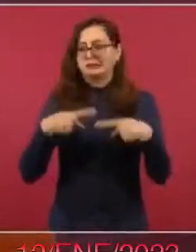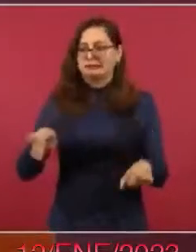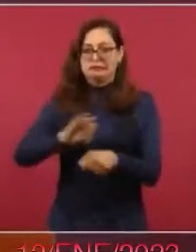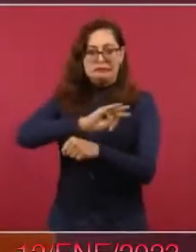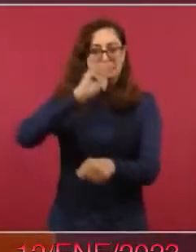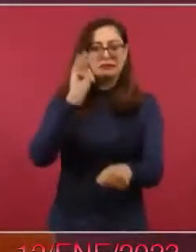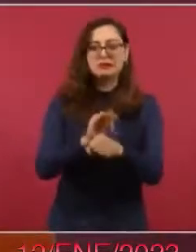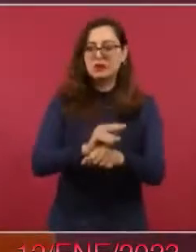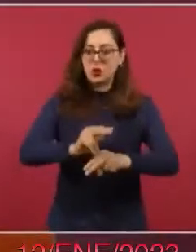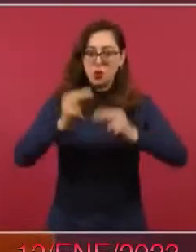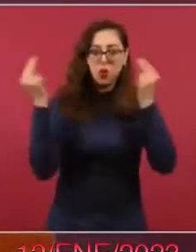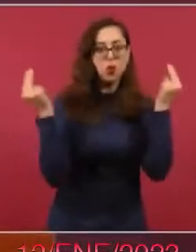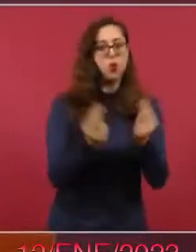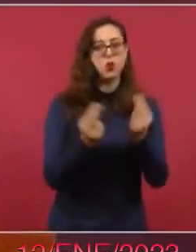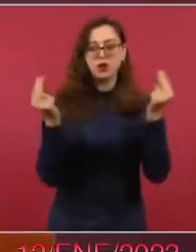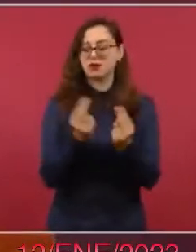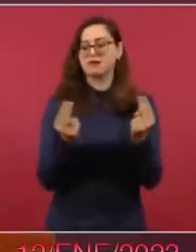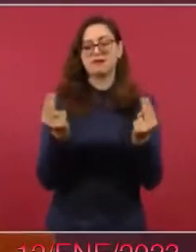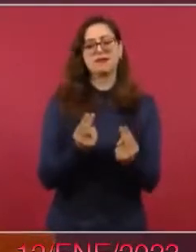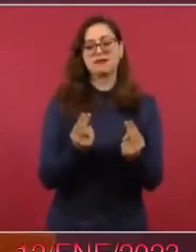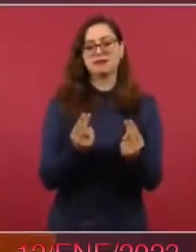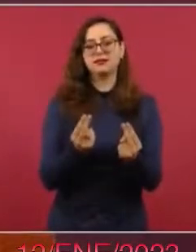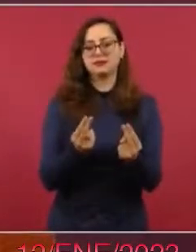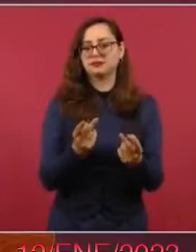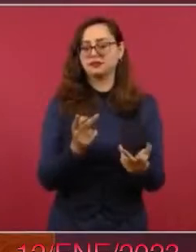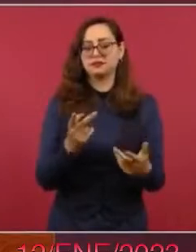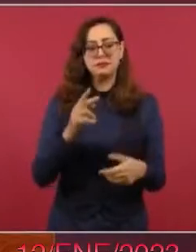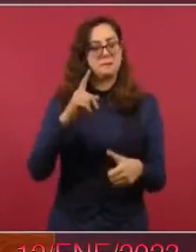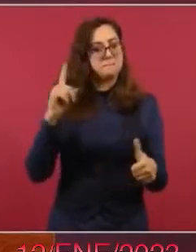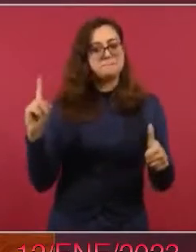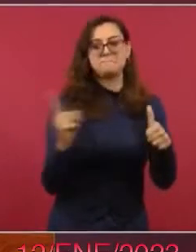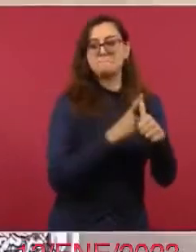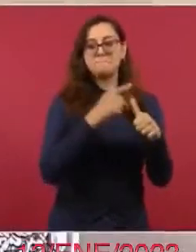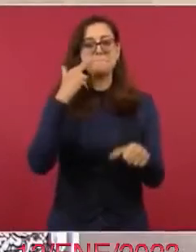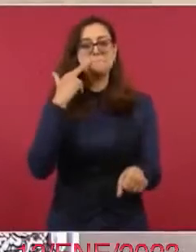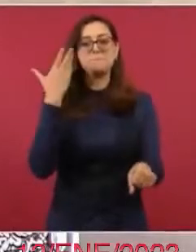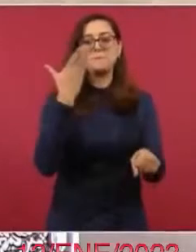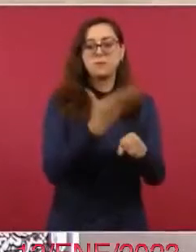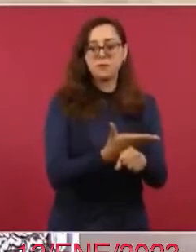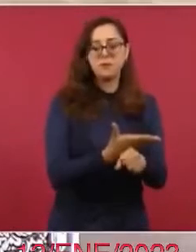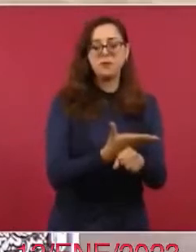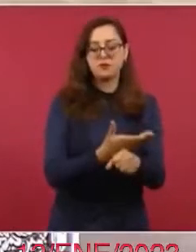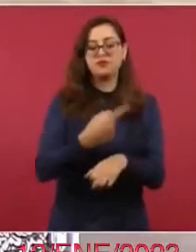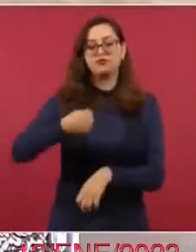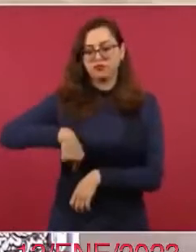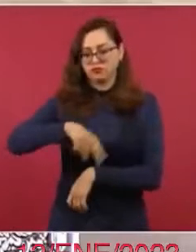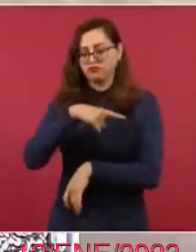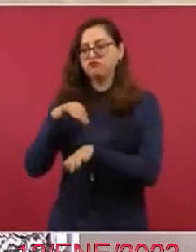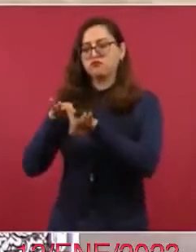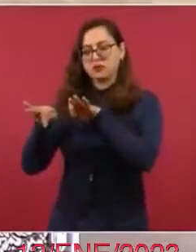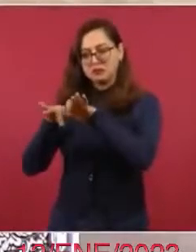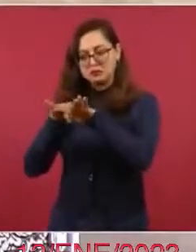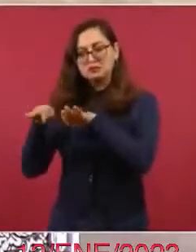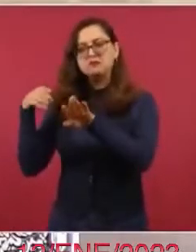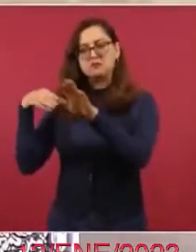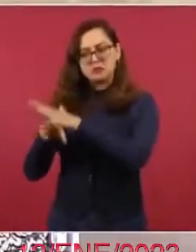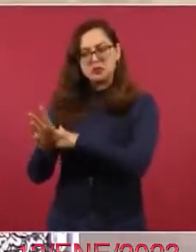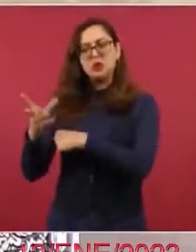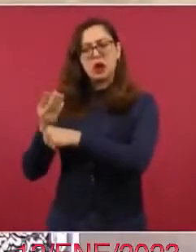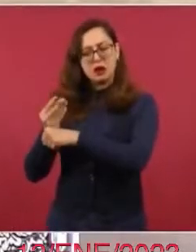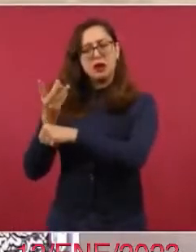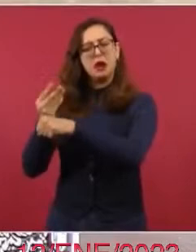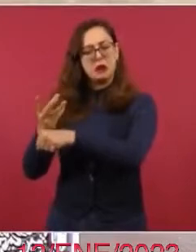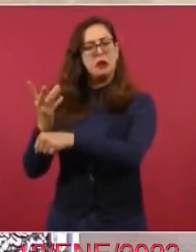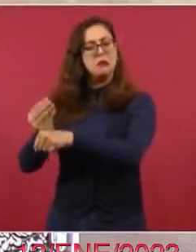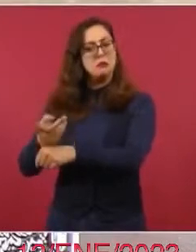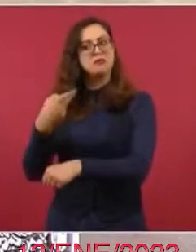trabajando haciendo todo el diagnóstico del metro, que ya se está haciendo desde hace tiempo, pero además, pues, tenemos que proteger